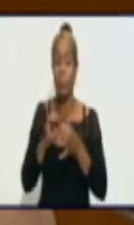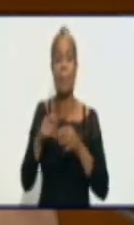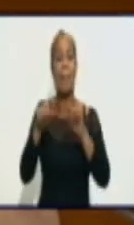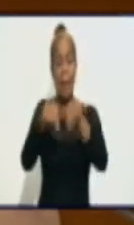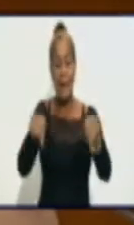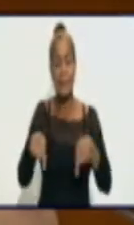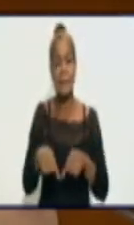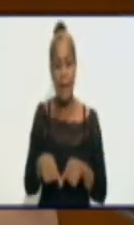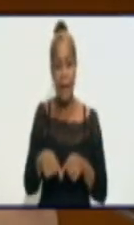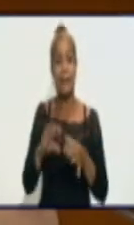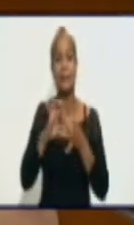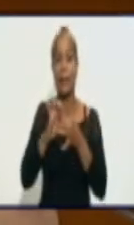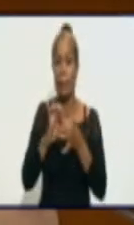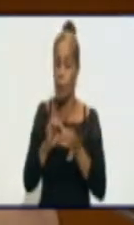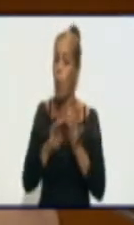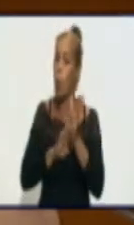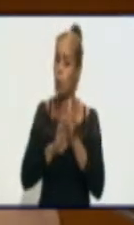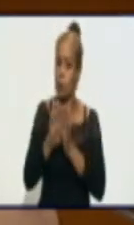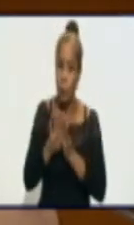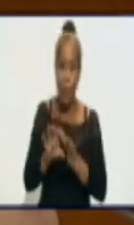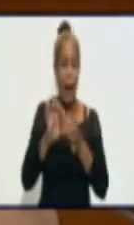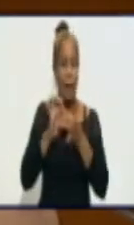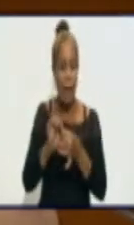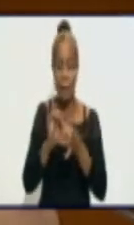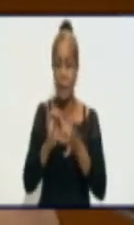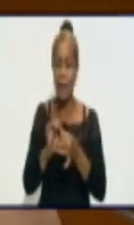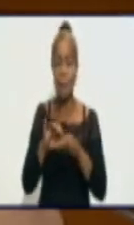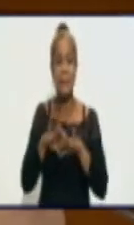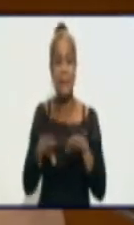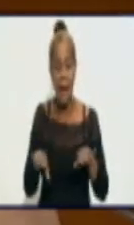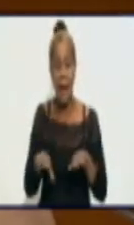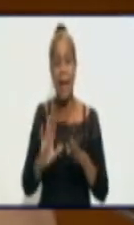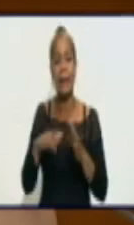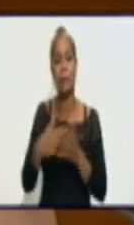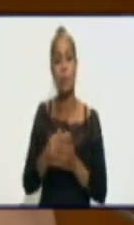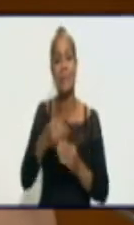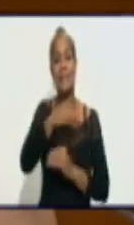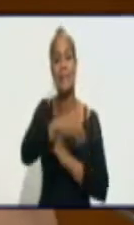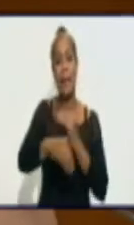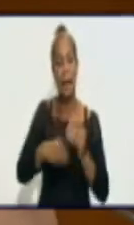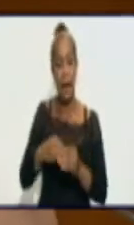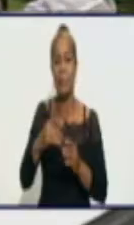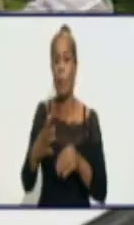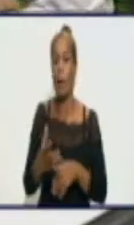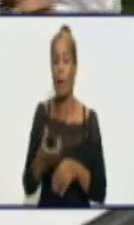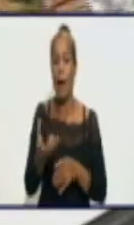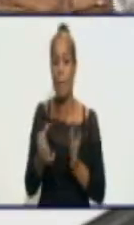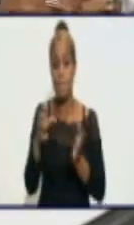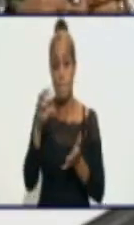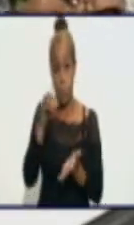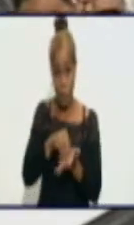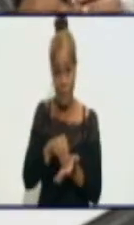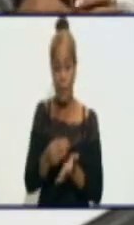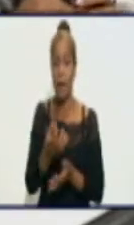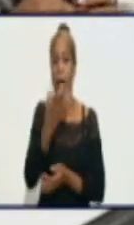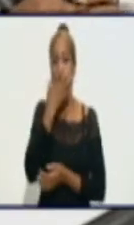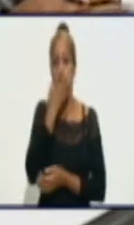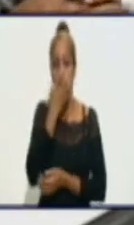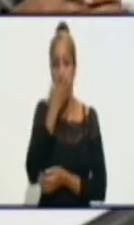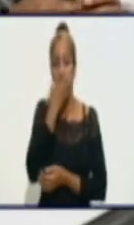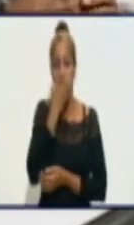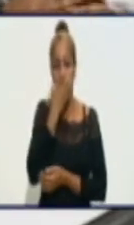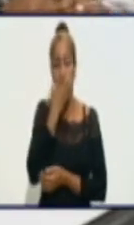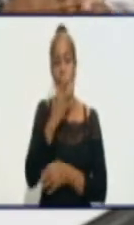continúa el agravamiento de los síntomas y es necesario ya pasar a la ventilación mecánica de la paciente y a pesar de todo lo que